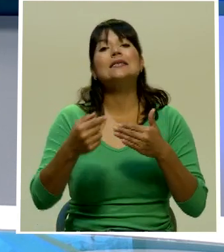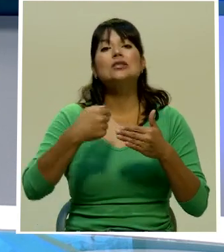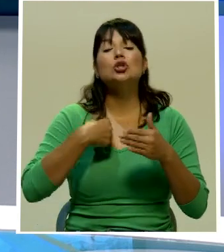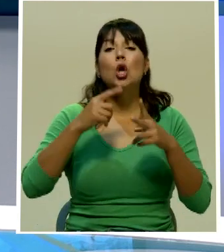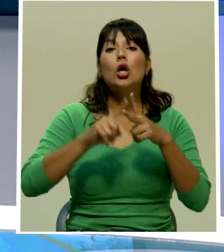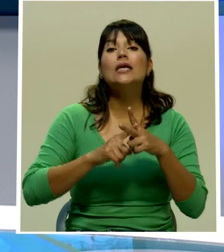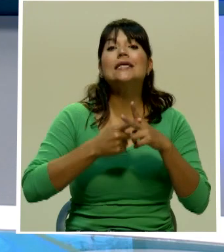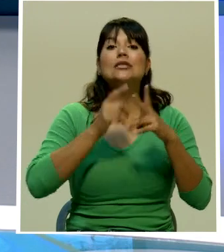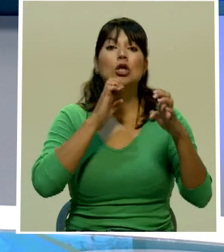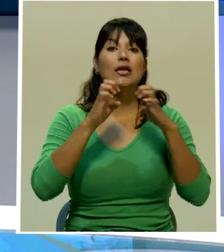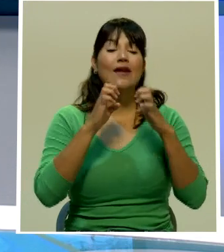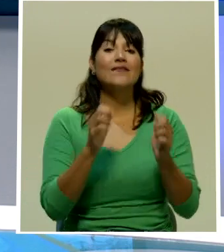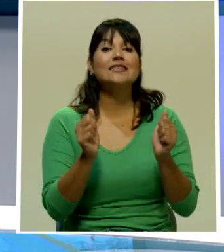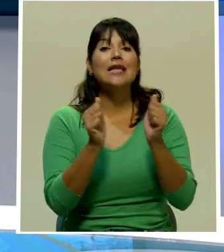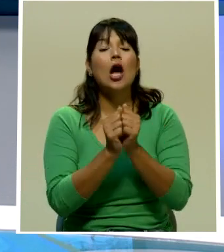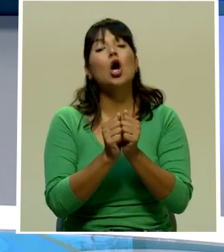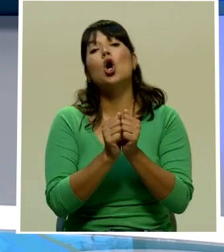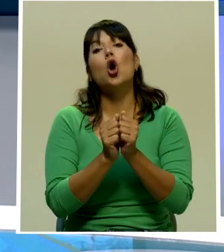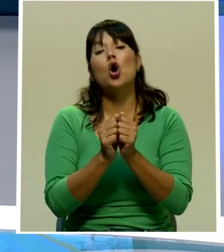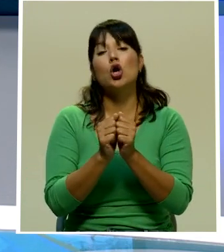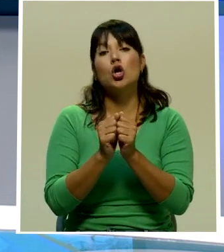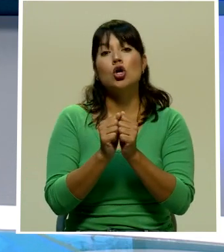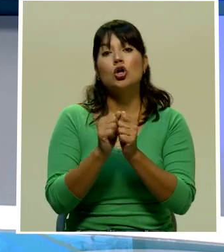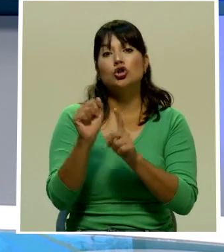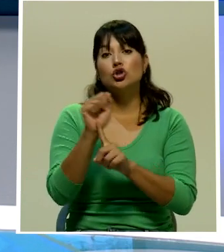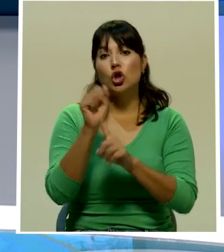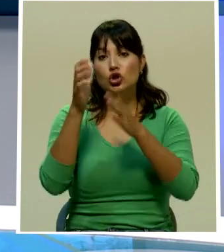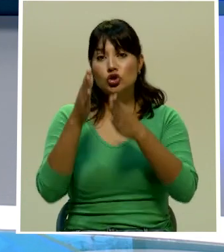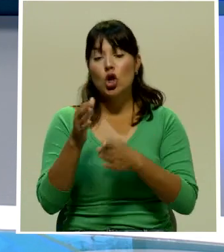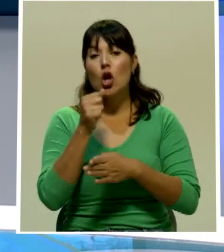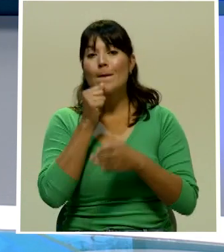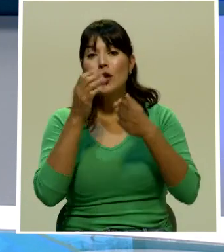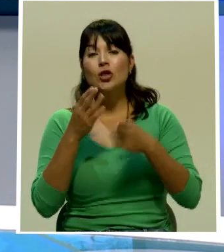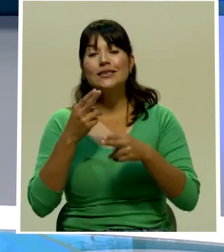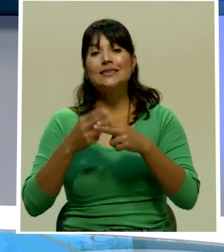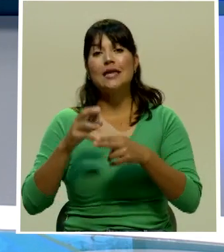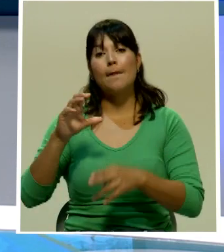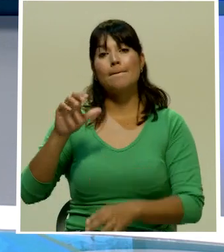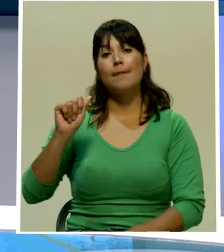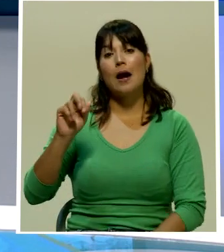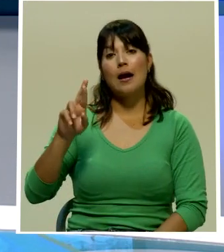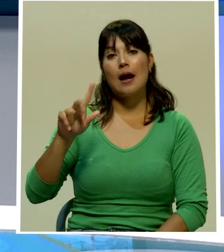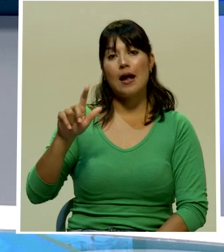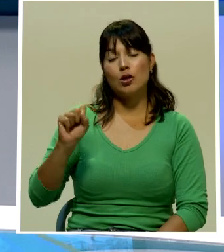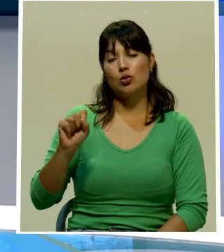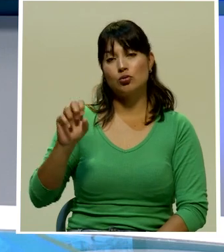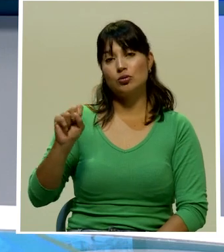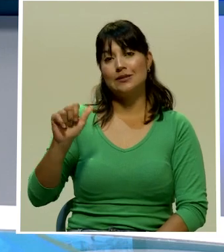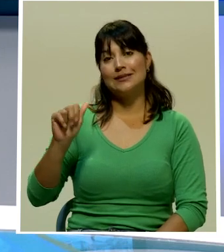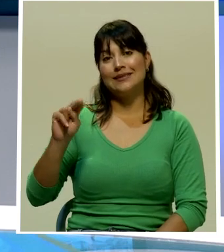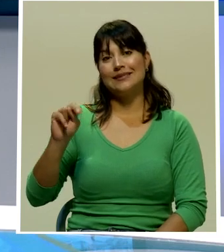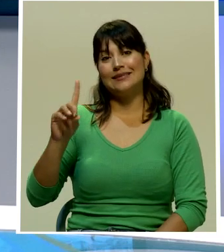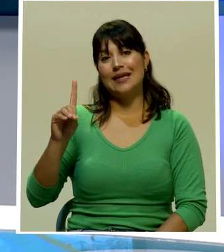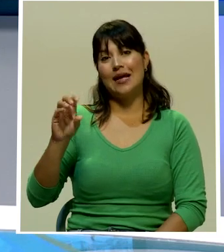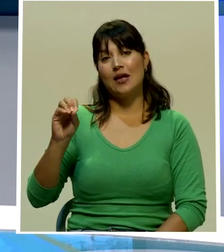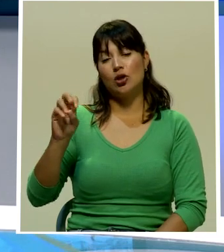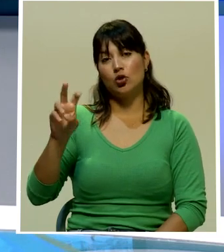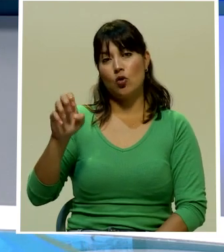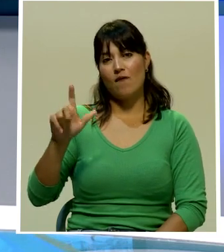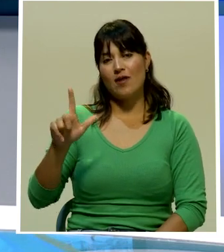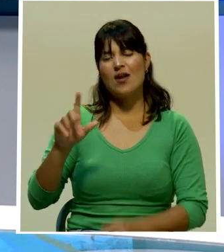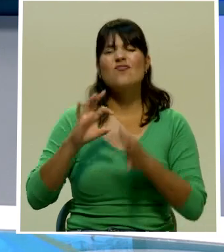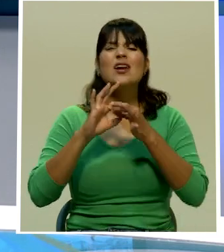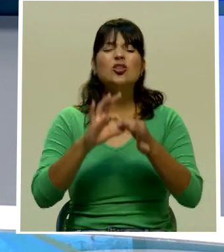voy a conversar con el sociólogo y periodista Carlos Sandoval Vamos a hablar sobre el frágil clima